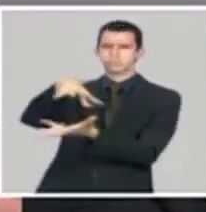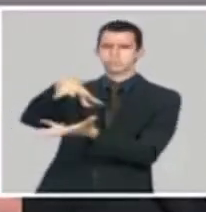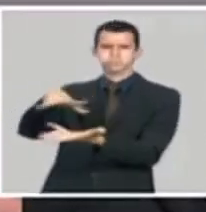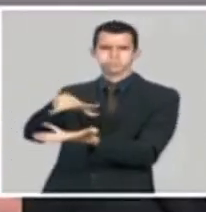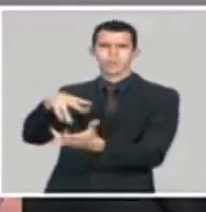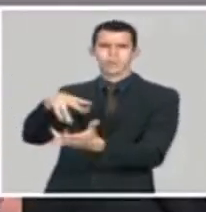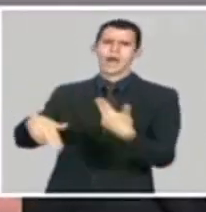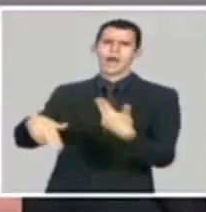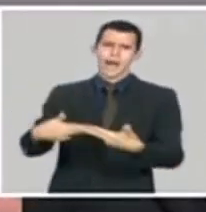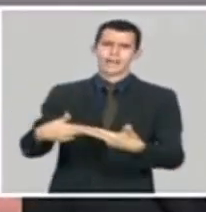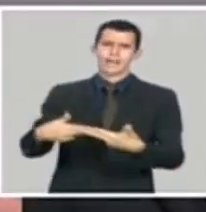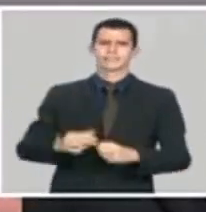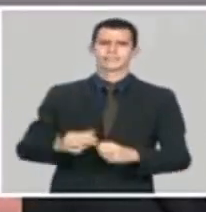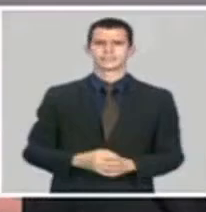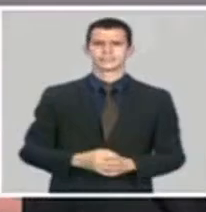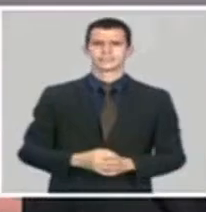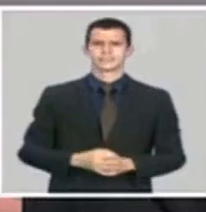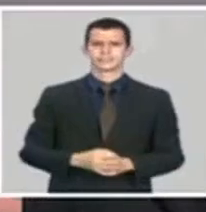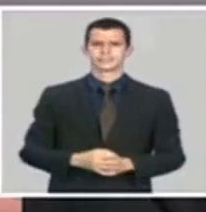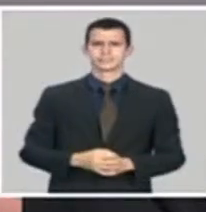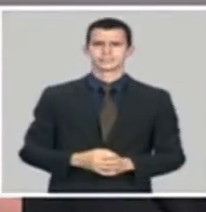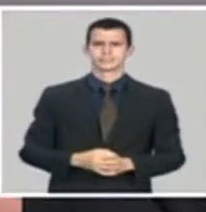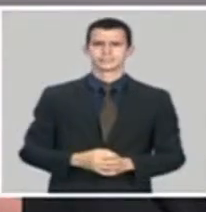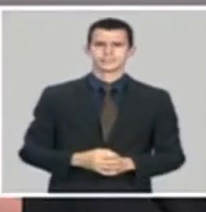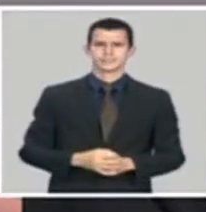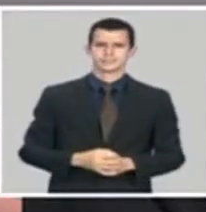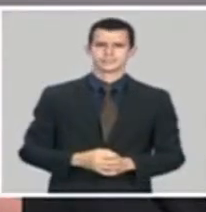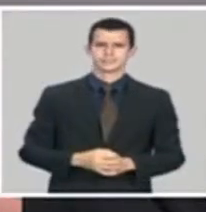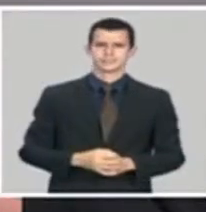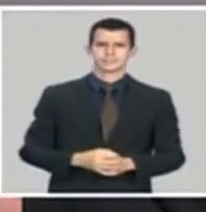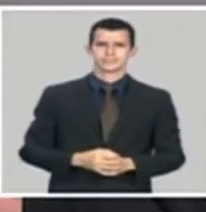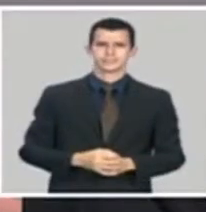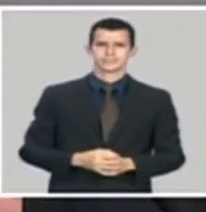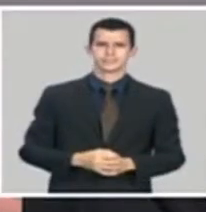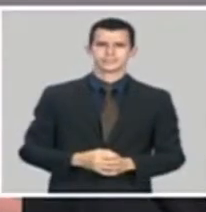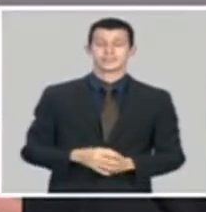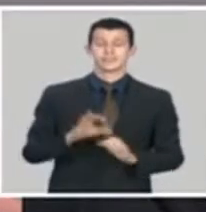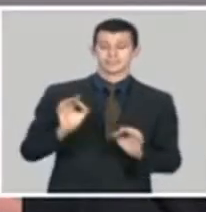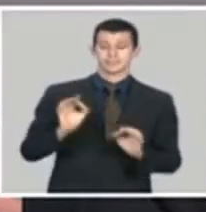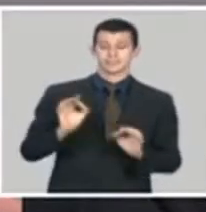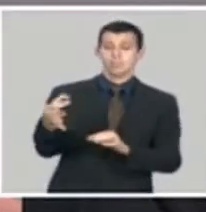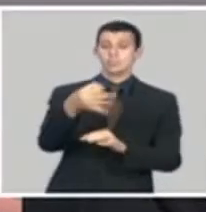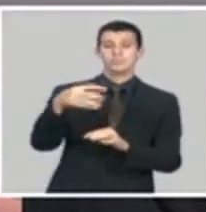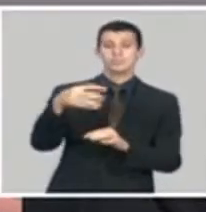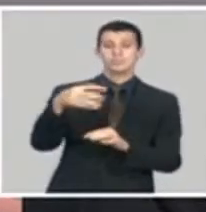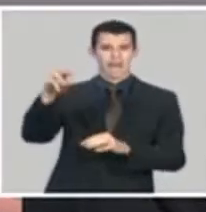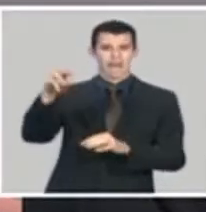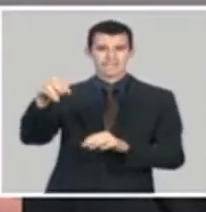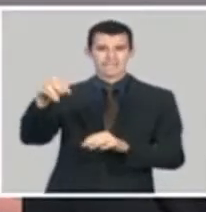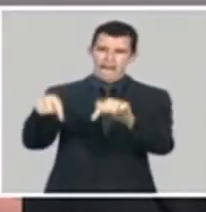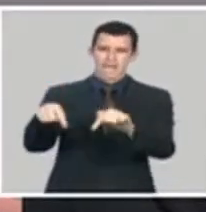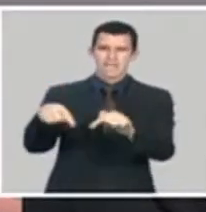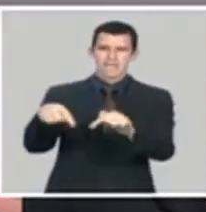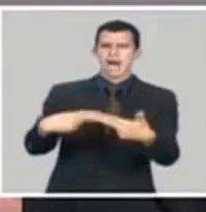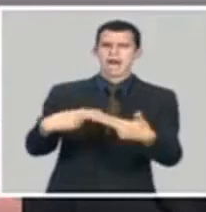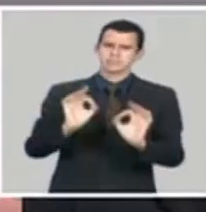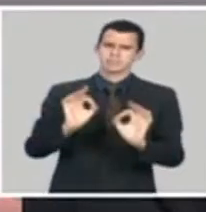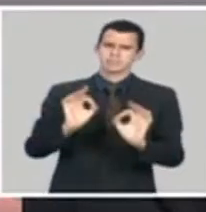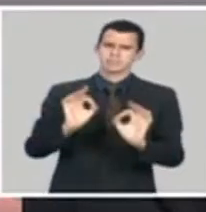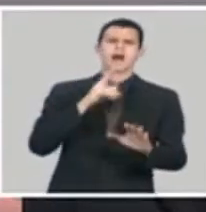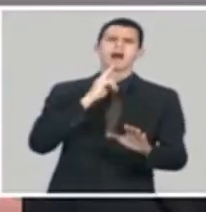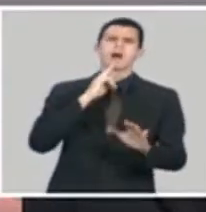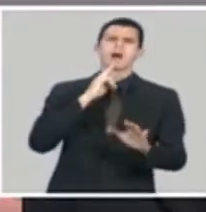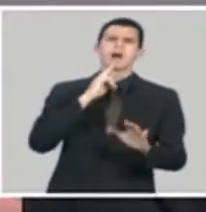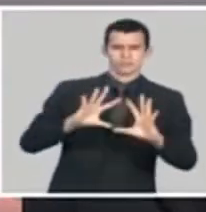14 estaciones de bombeo, con suma de energía, ya tenemos un proyecto para darle agua a gravedad. Y ahora tenemos una situación también en segundo frente,